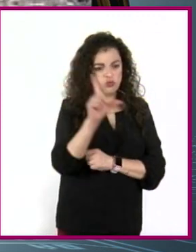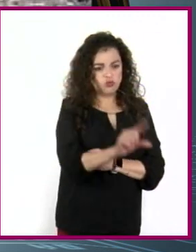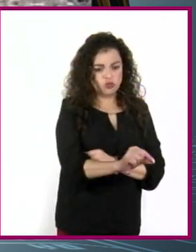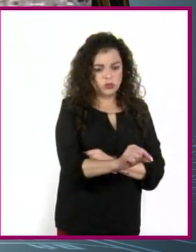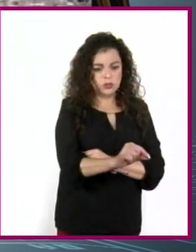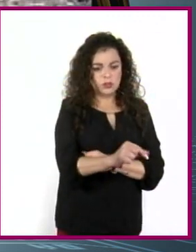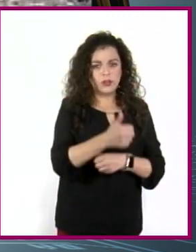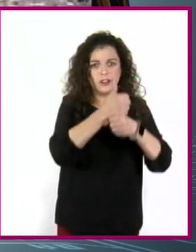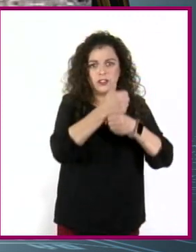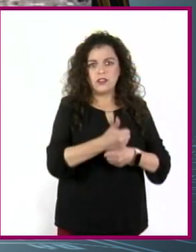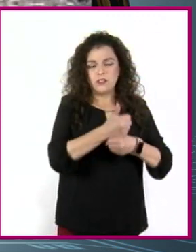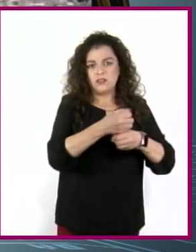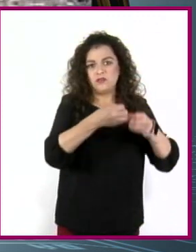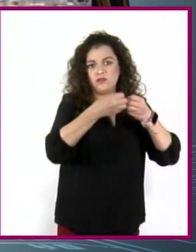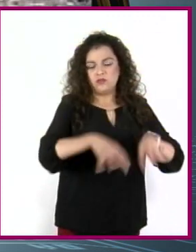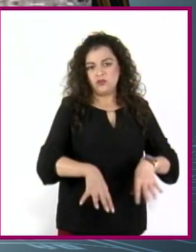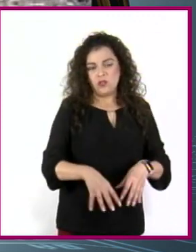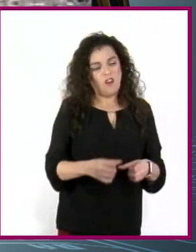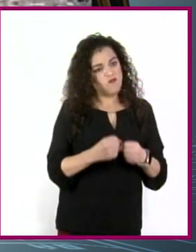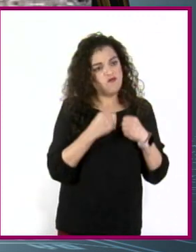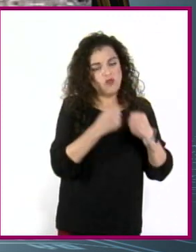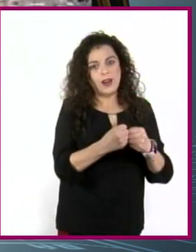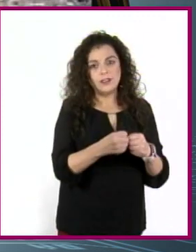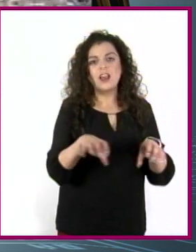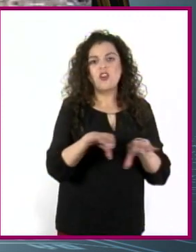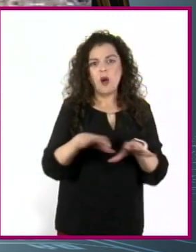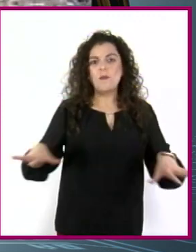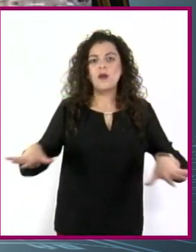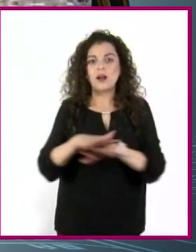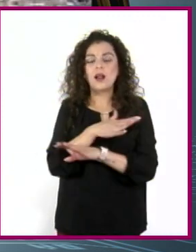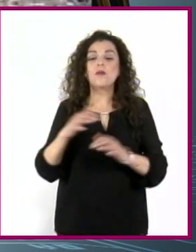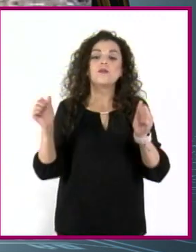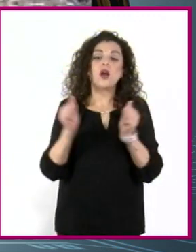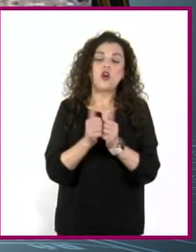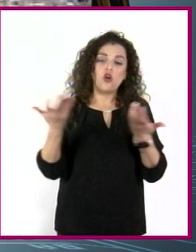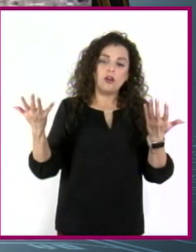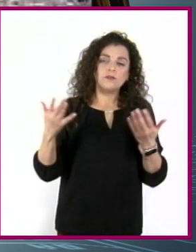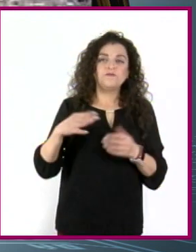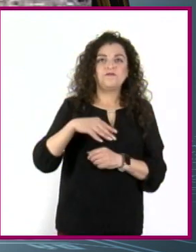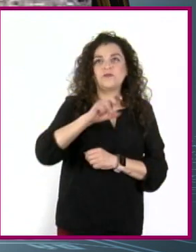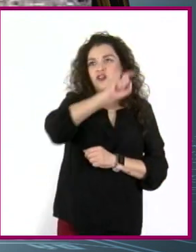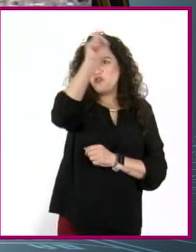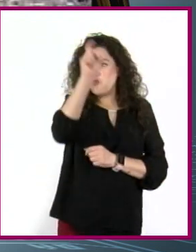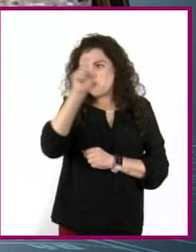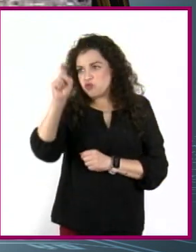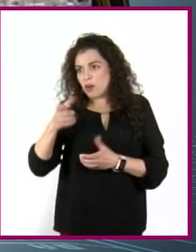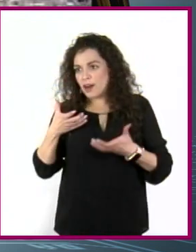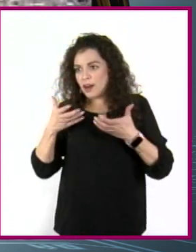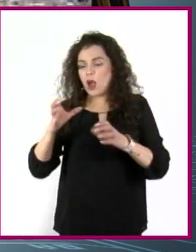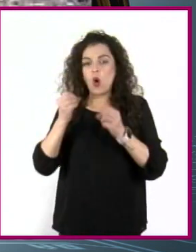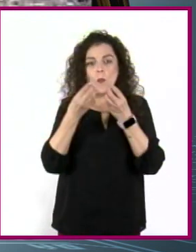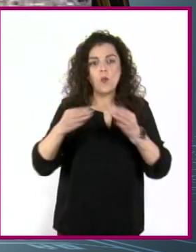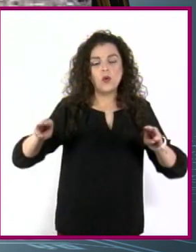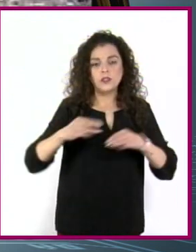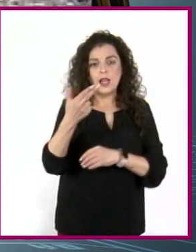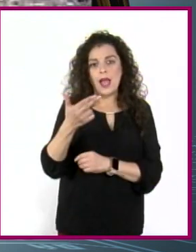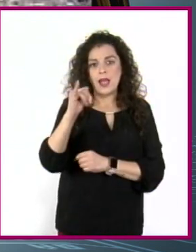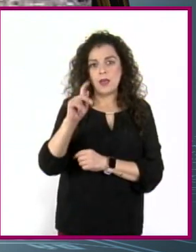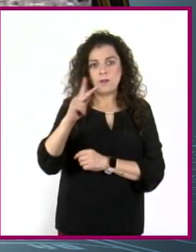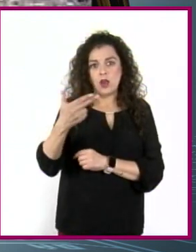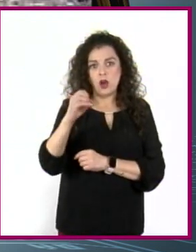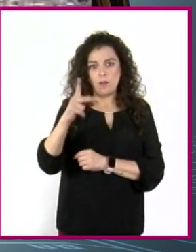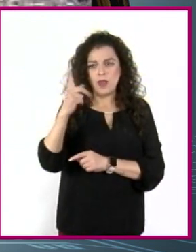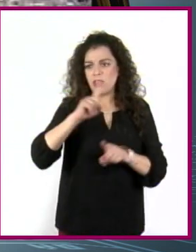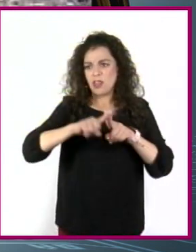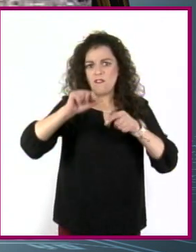azotada por la violencia. Ellos, a través del hip hop, los murales callejeros y todas las artes urbanas